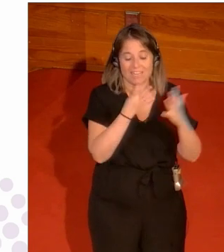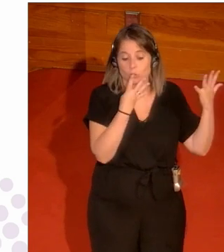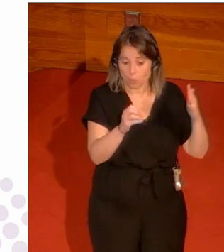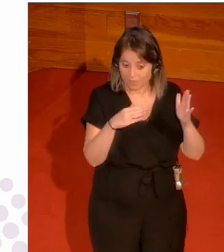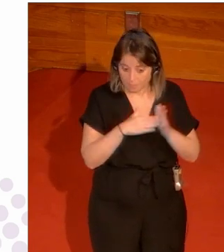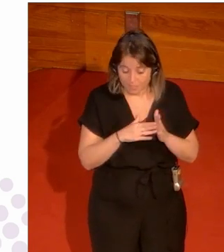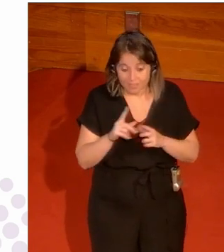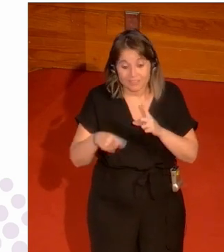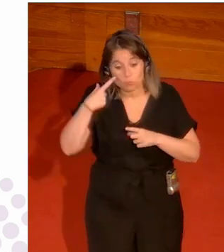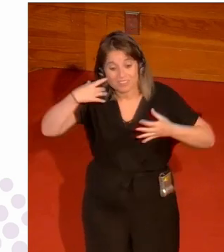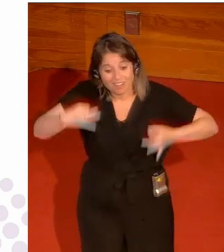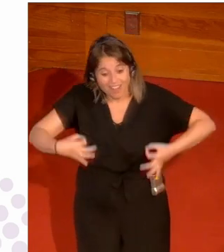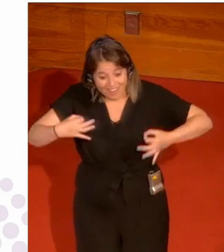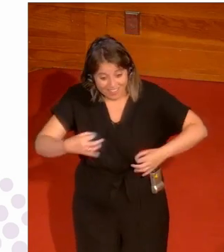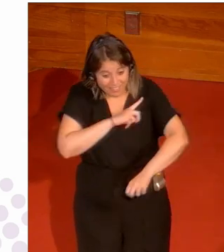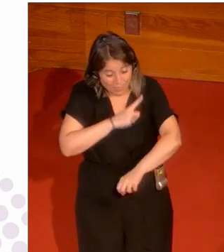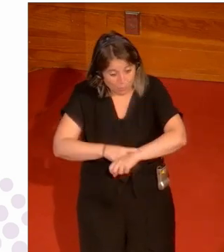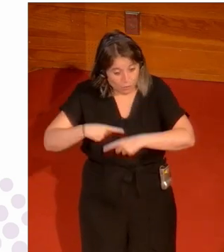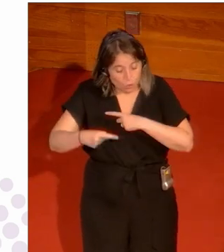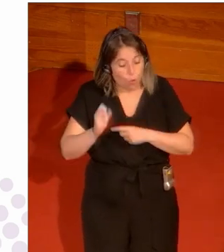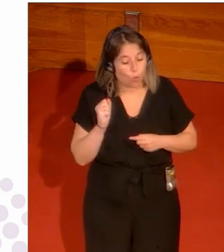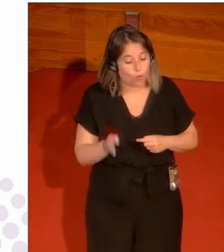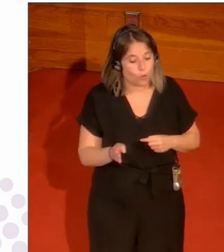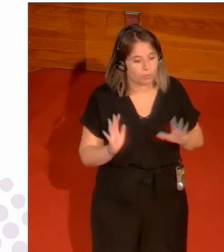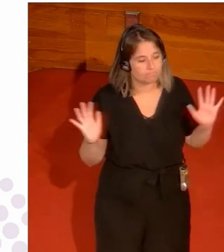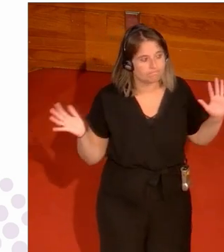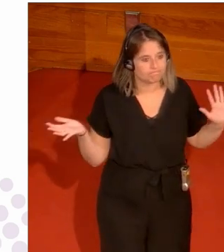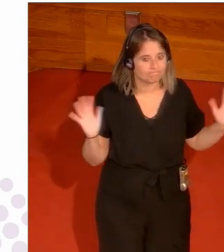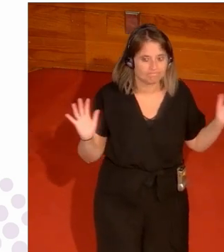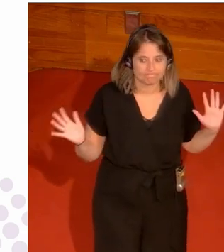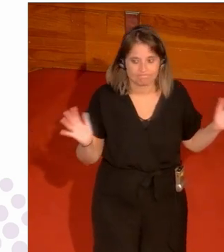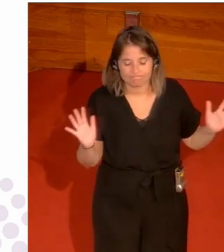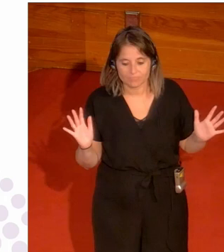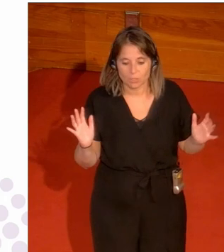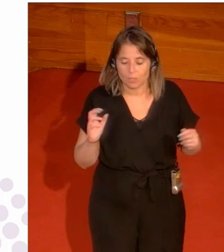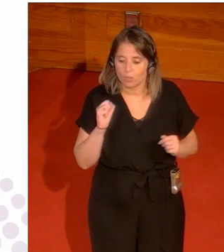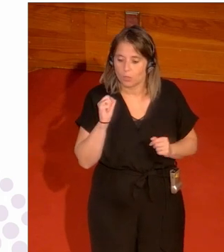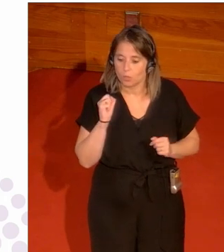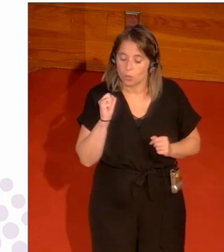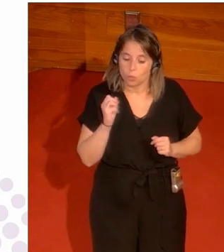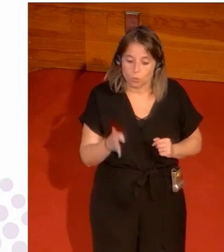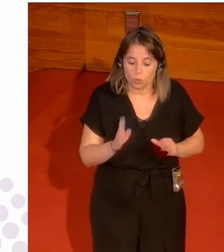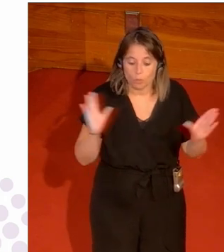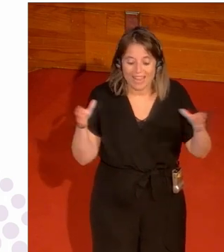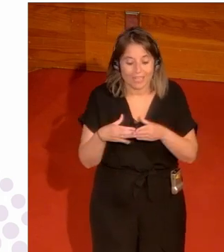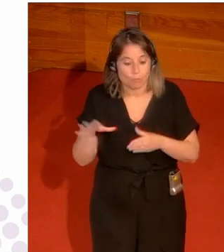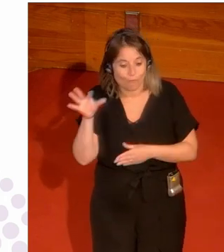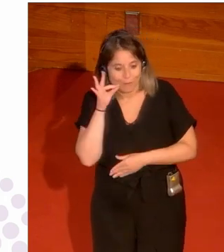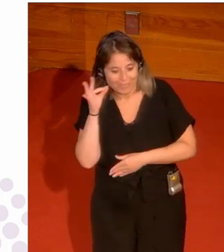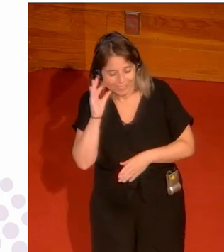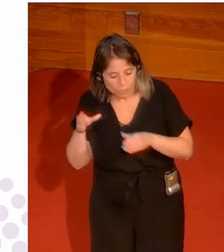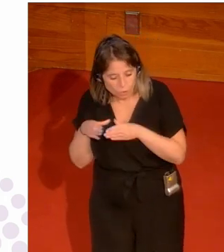luego llega la realidad y entonces los clubes llegan a a su equipo femenino